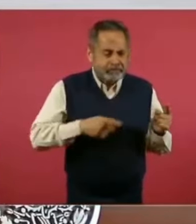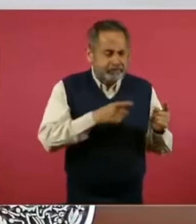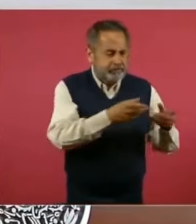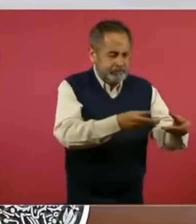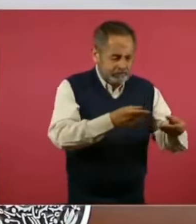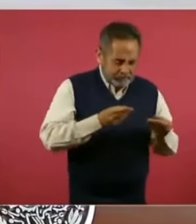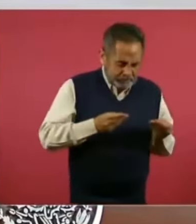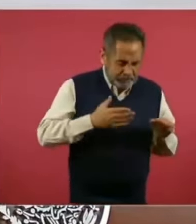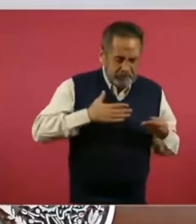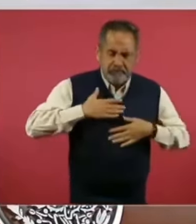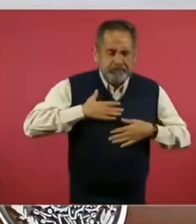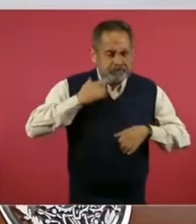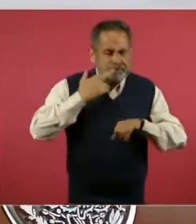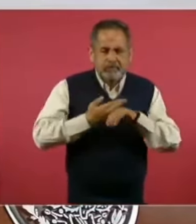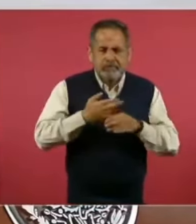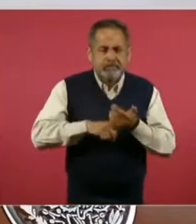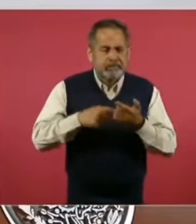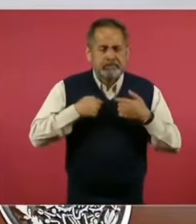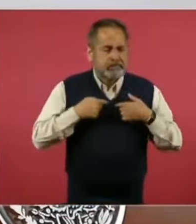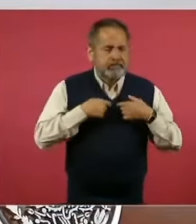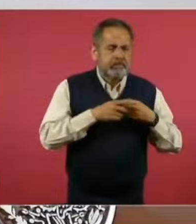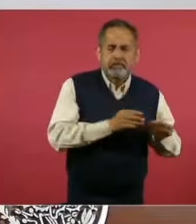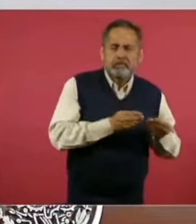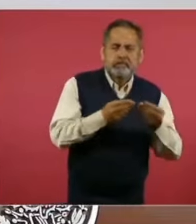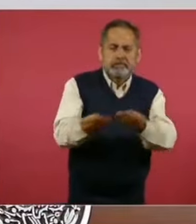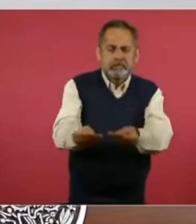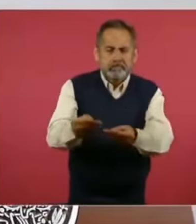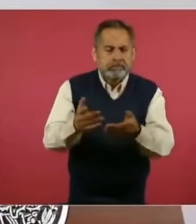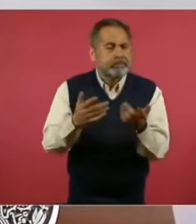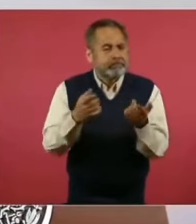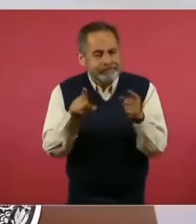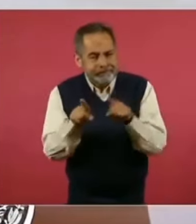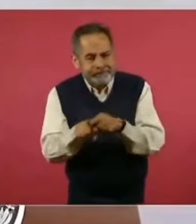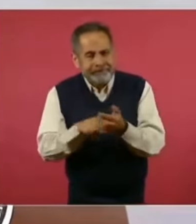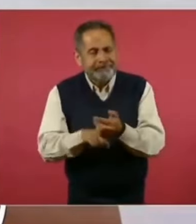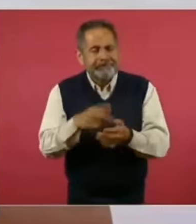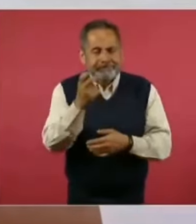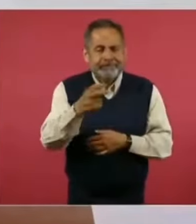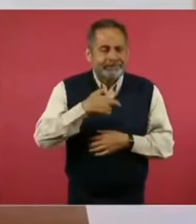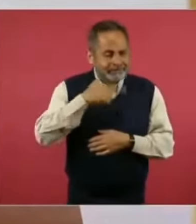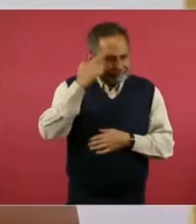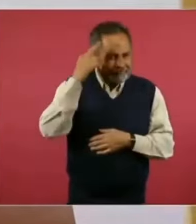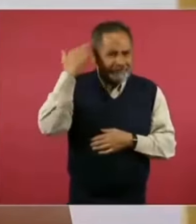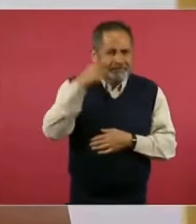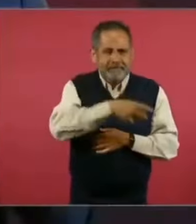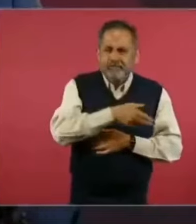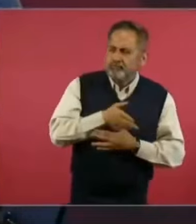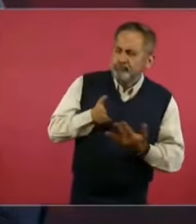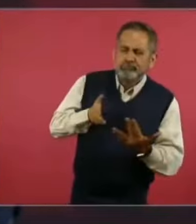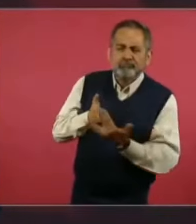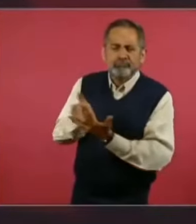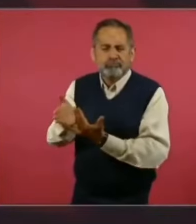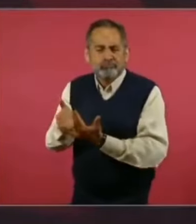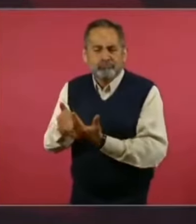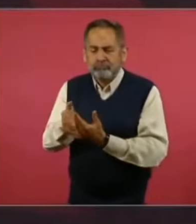correspondía para interferir en la decisión autónoma